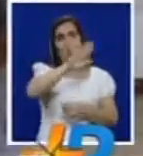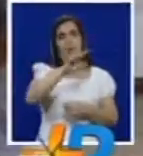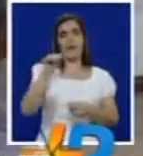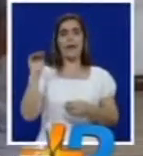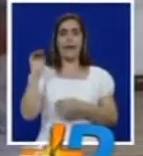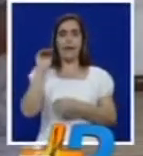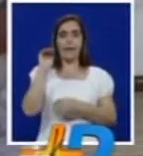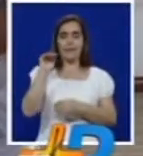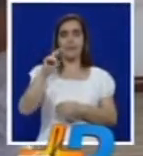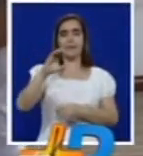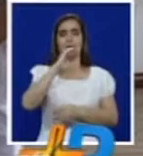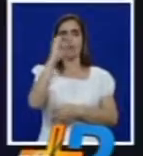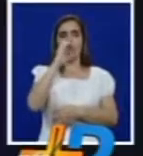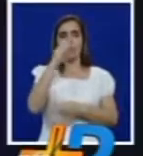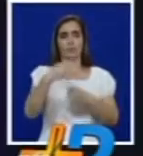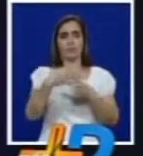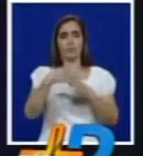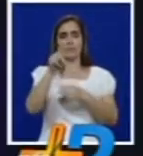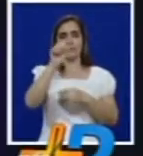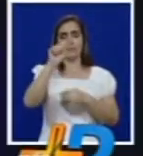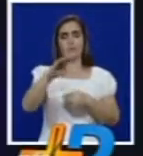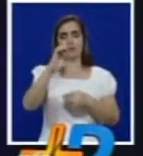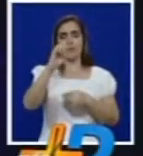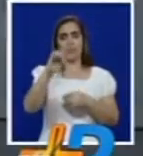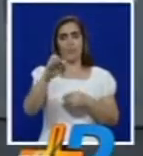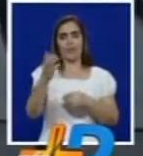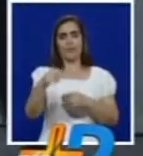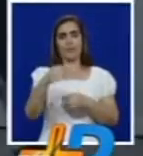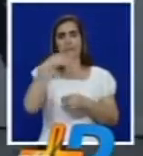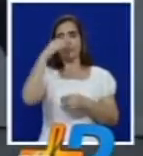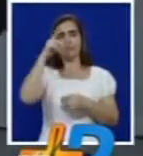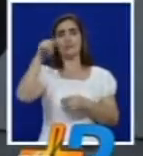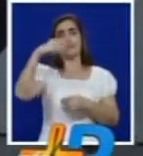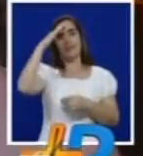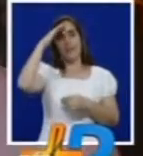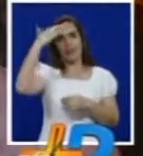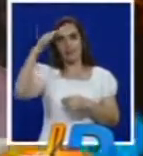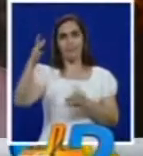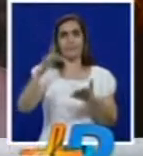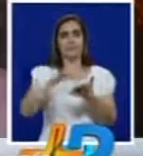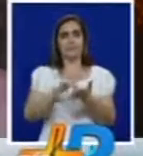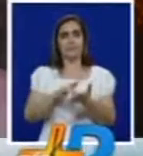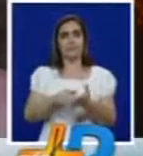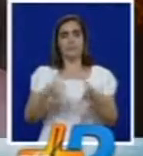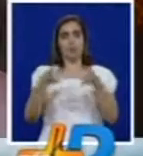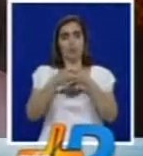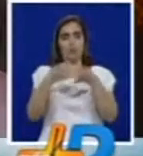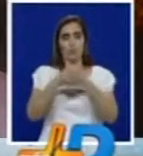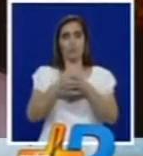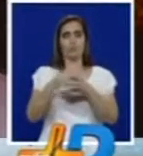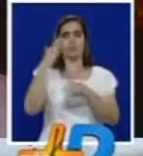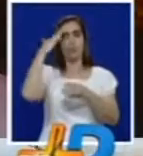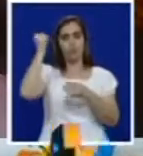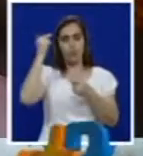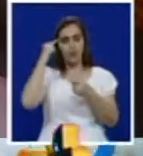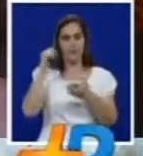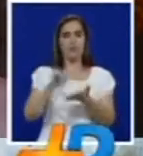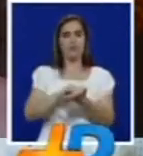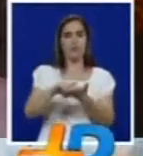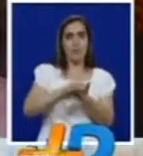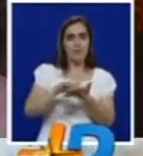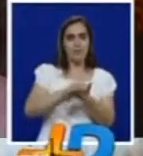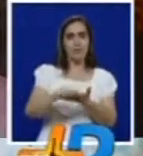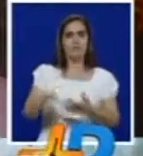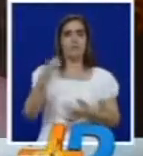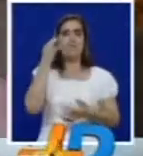de Argentina y por Colombia San Cofa de Medellín el Colegio del Cuerpo de Cartagena entre otras grupos invitados desde Corea de Nueva York de